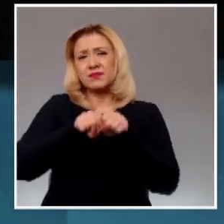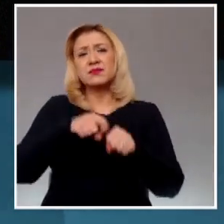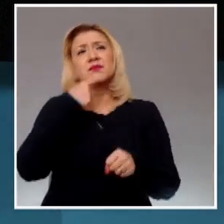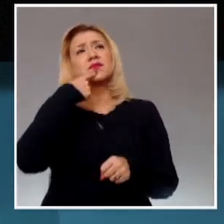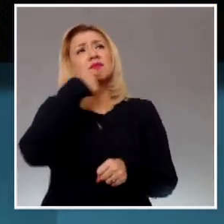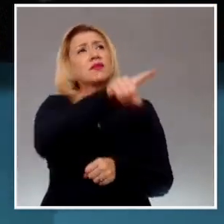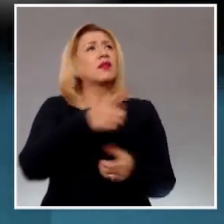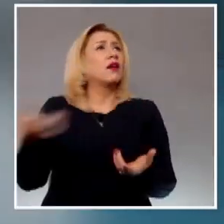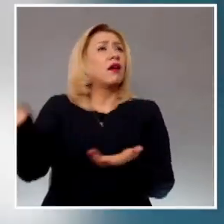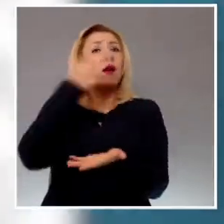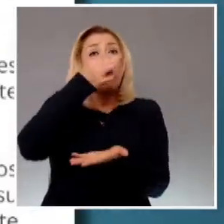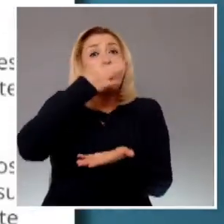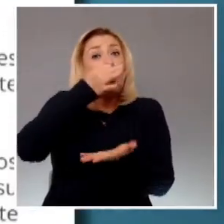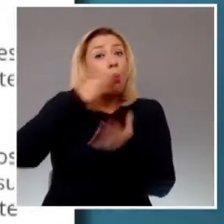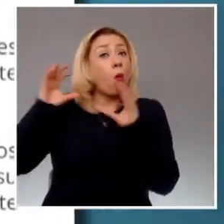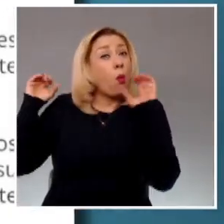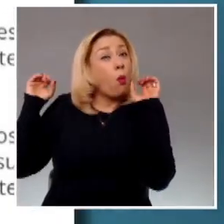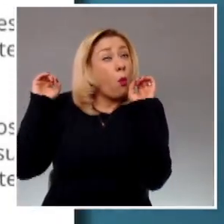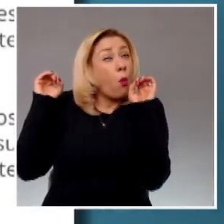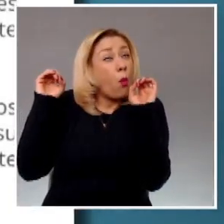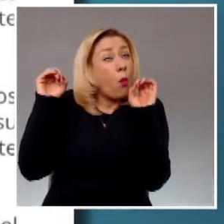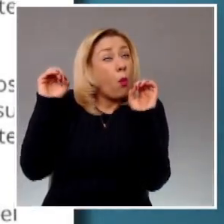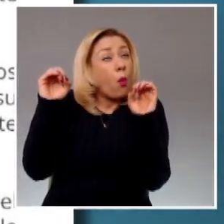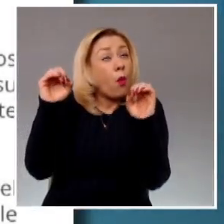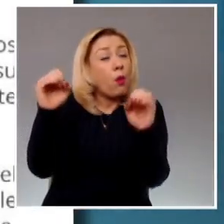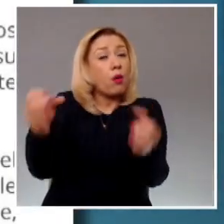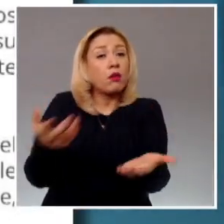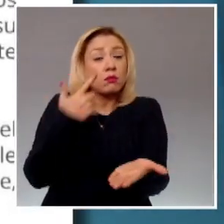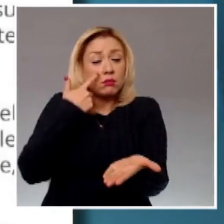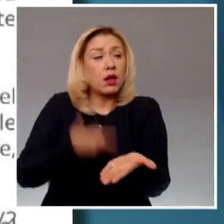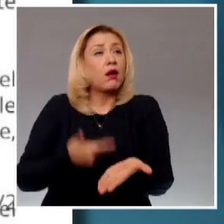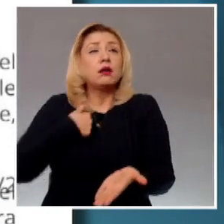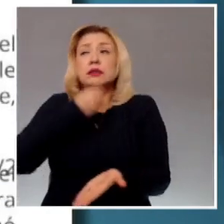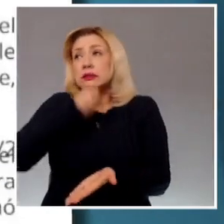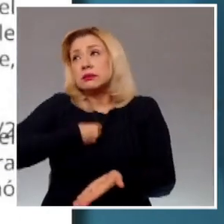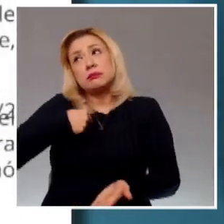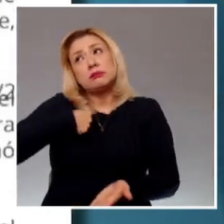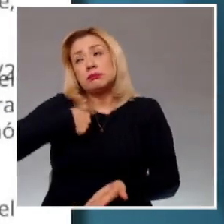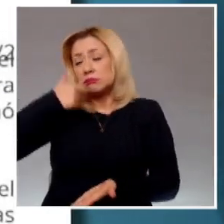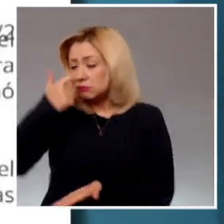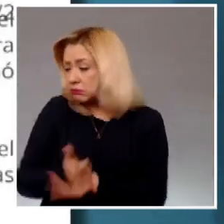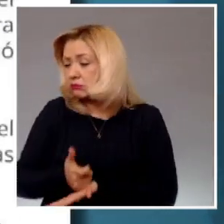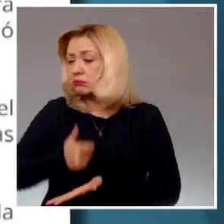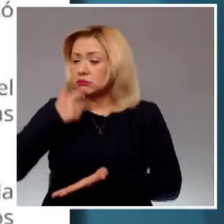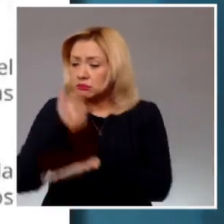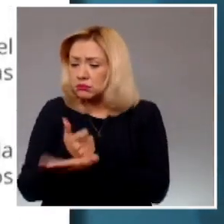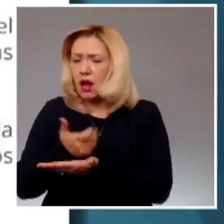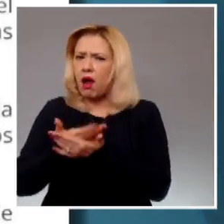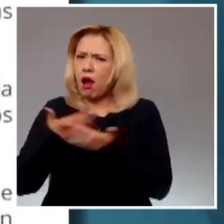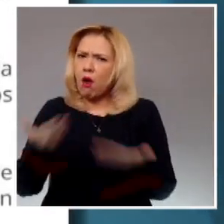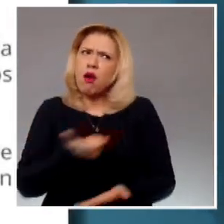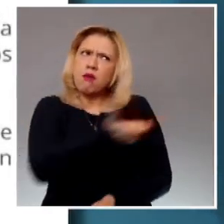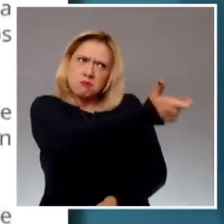medicamento, lo adquirió por su cuenta y solicitó el reembolso a la institución.